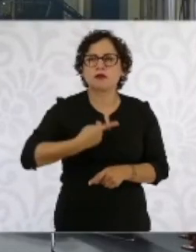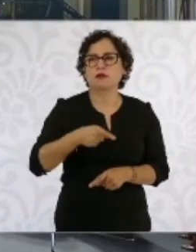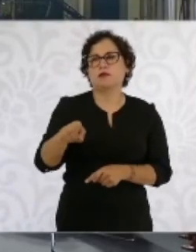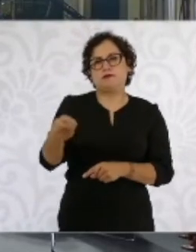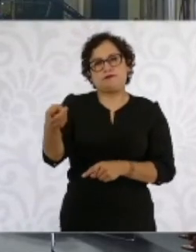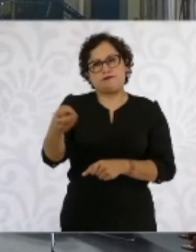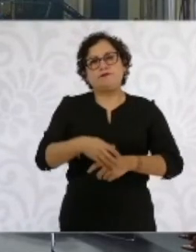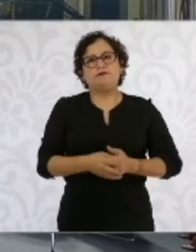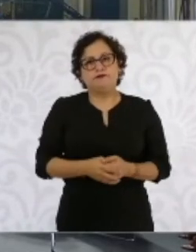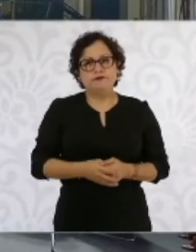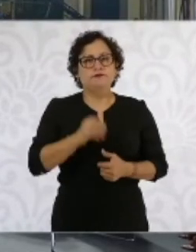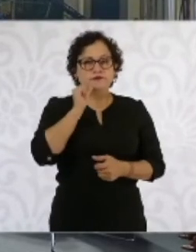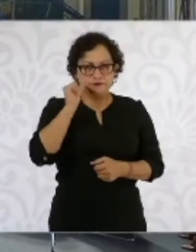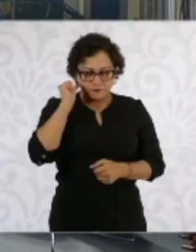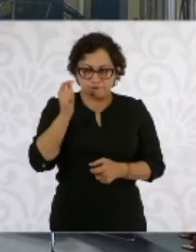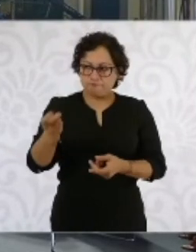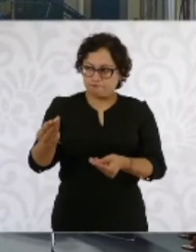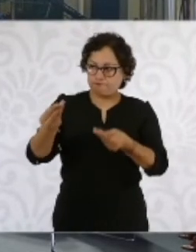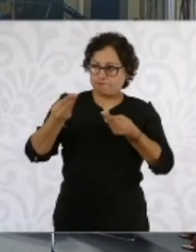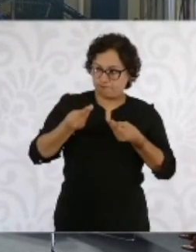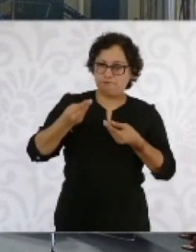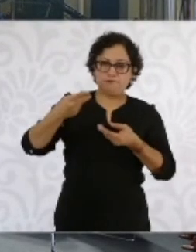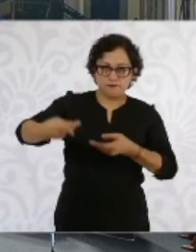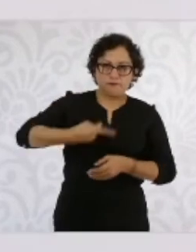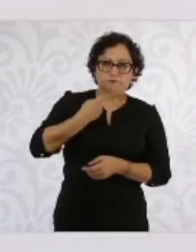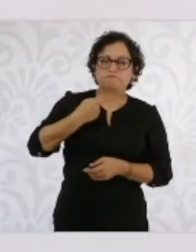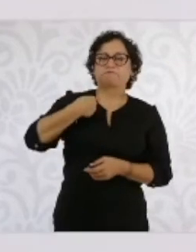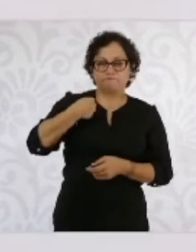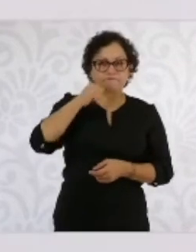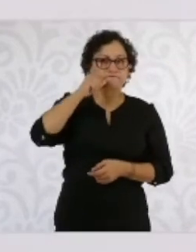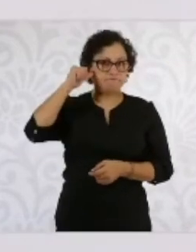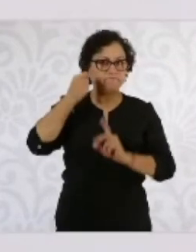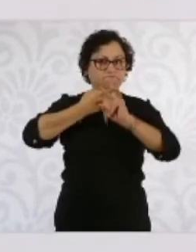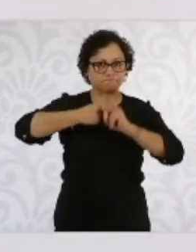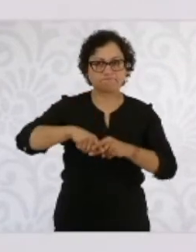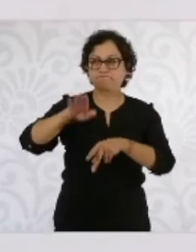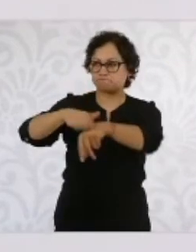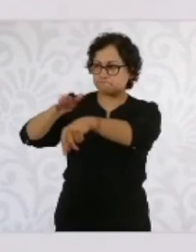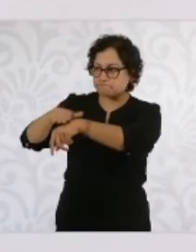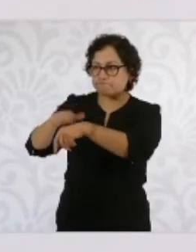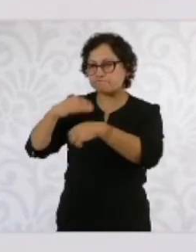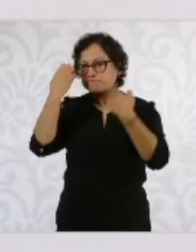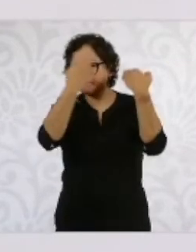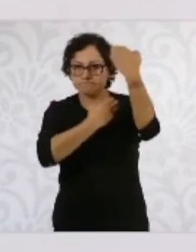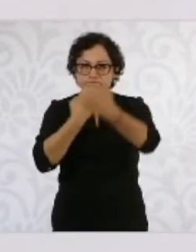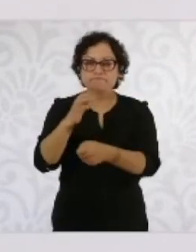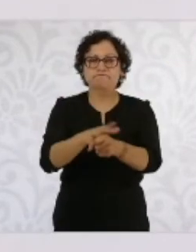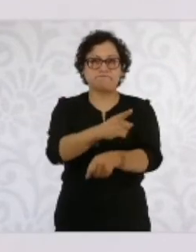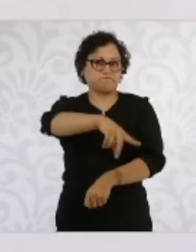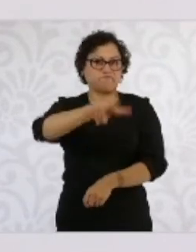Acá. Desde ayer empezamos a revisarlo, porque es cierto,